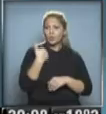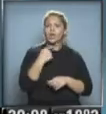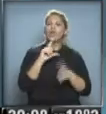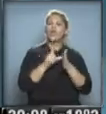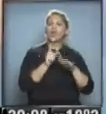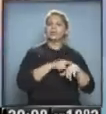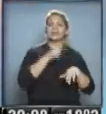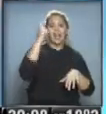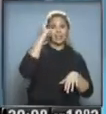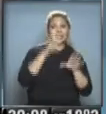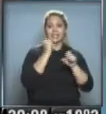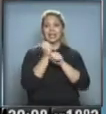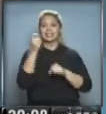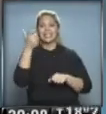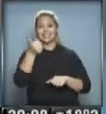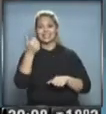las 6.